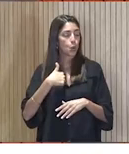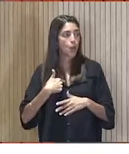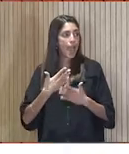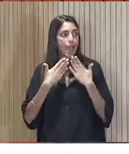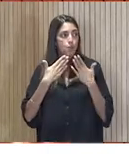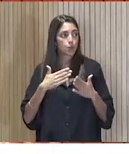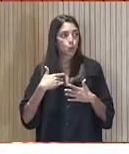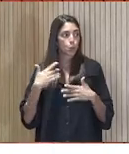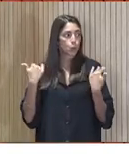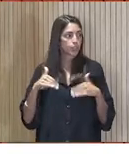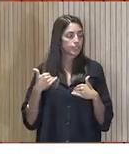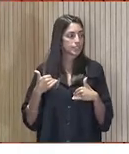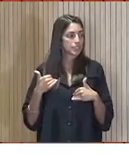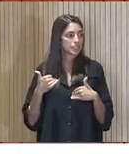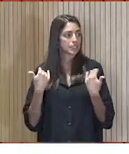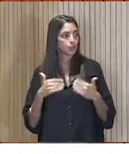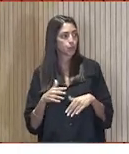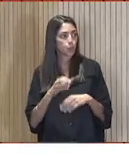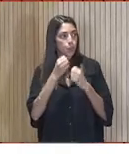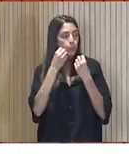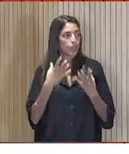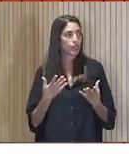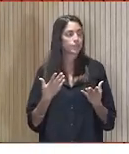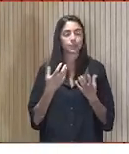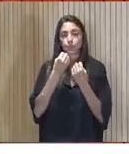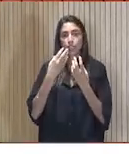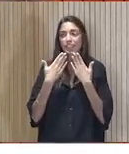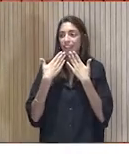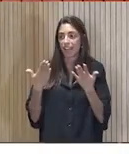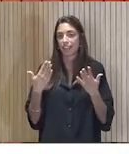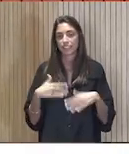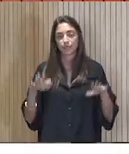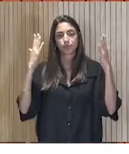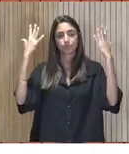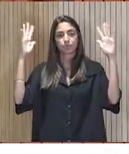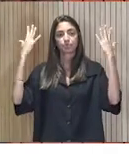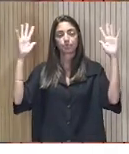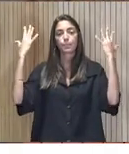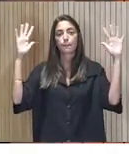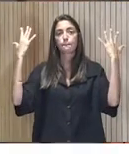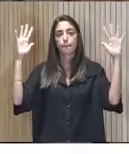si no... ¡Uy! A ver si te vas a cargar el chiringuito. Y gracias. Venga, muchas gracias.